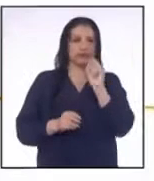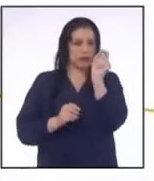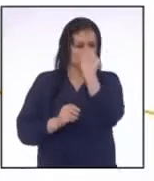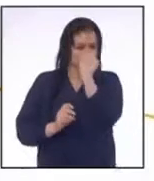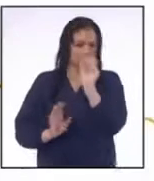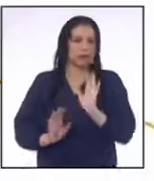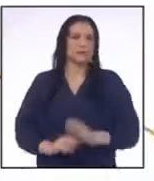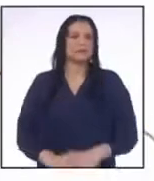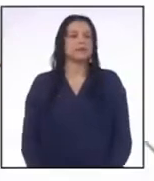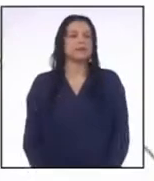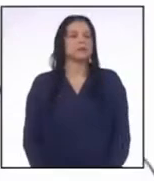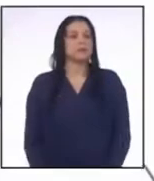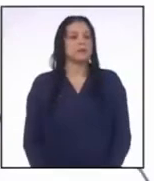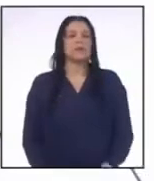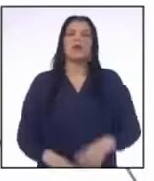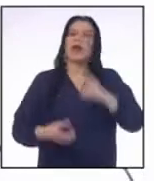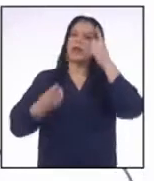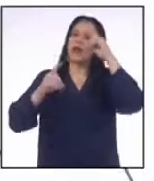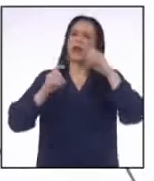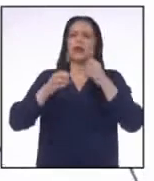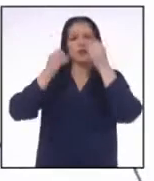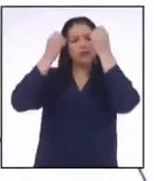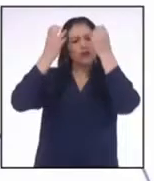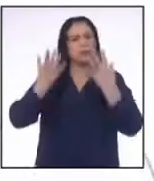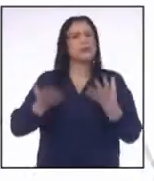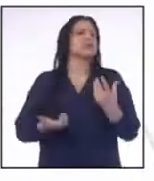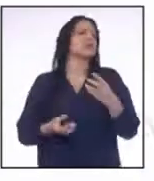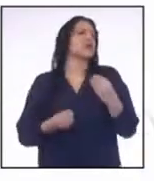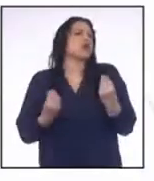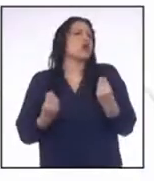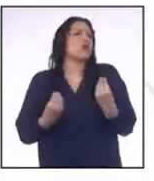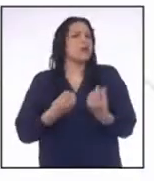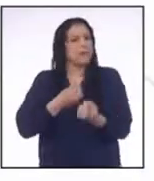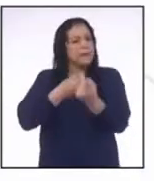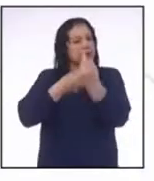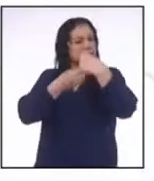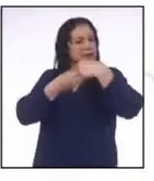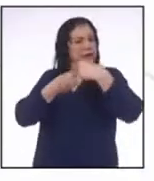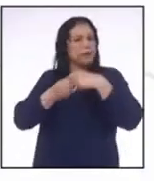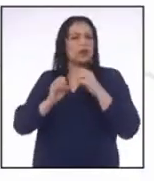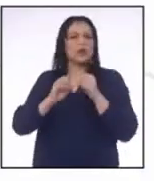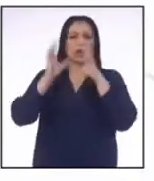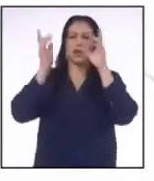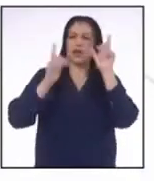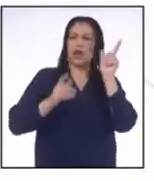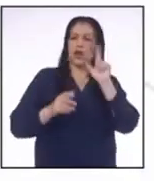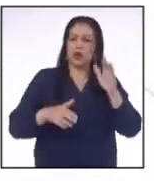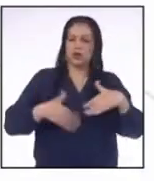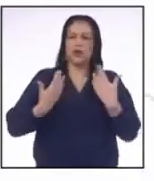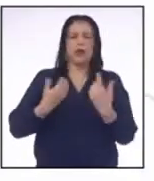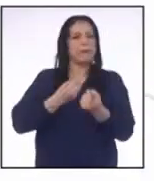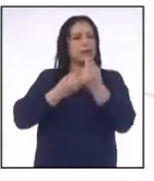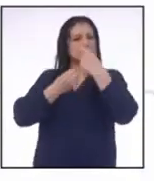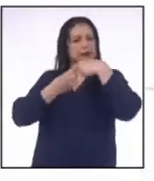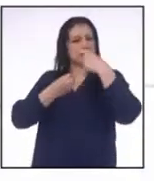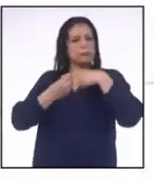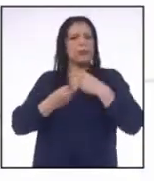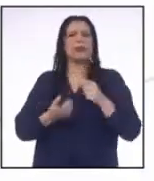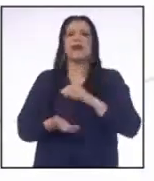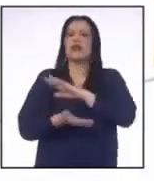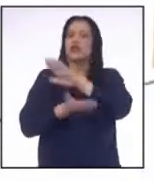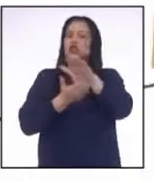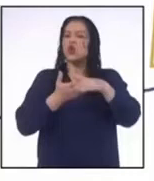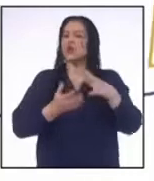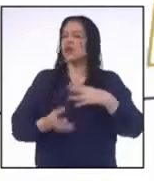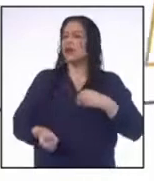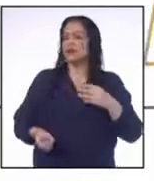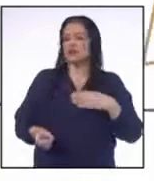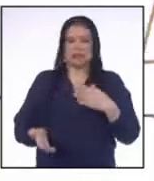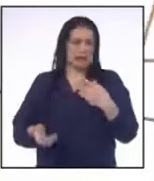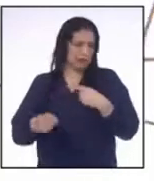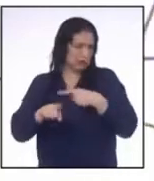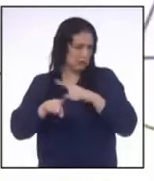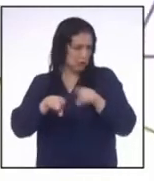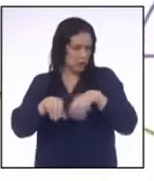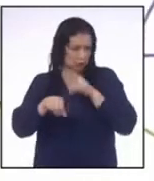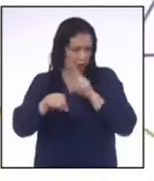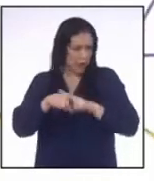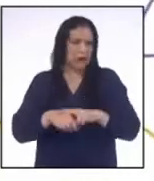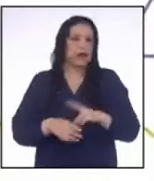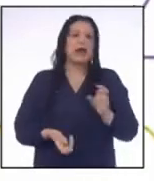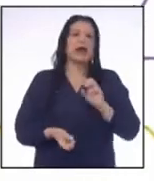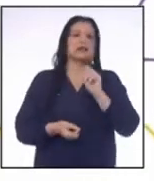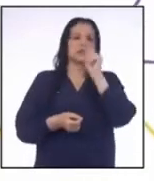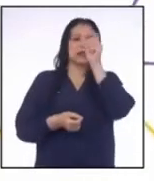De acuerdo a los datos y condiciones de participación El día lunes pueden participar las personas de todas las edades Por lo tanto,